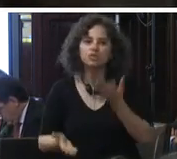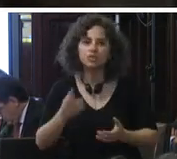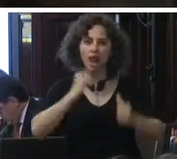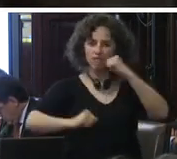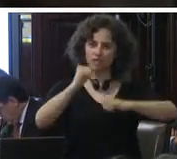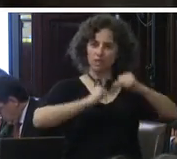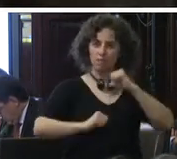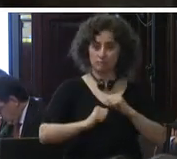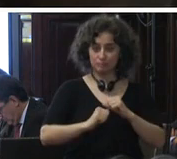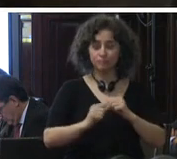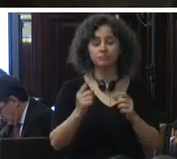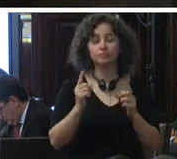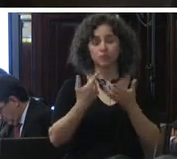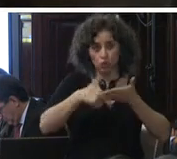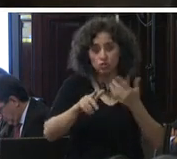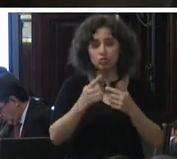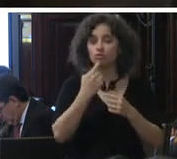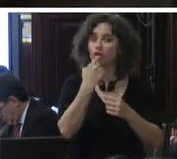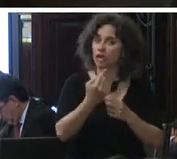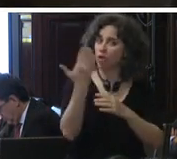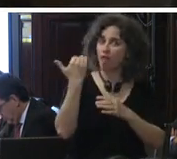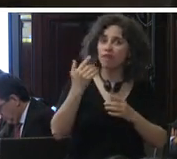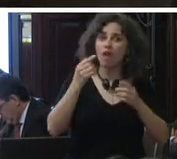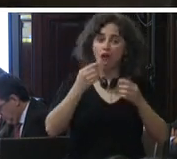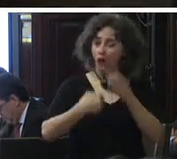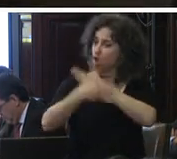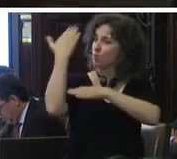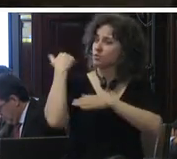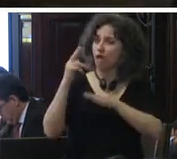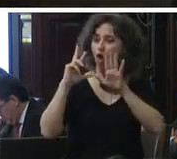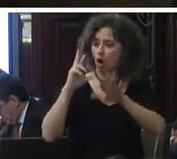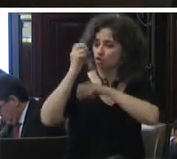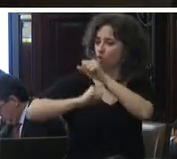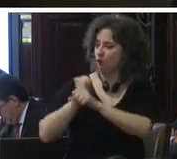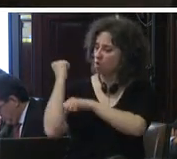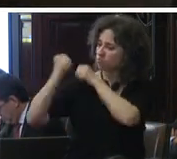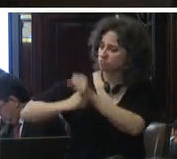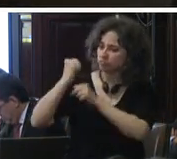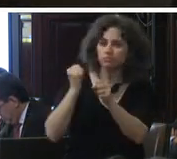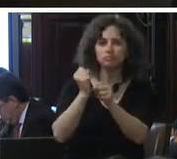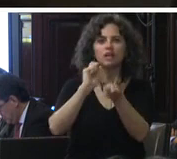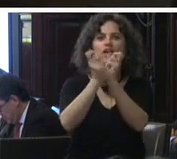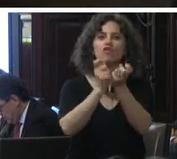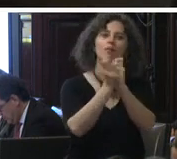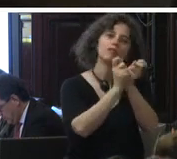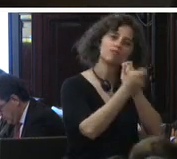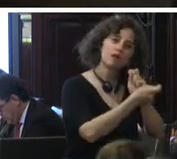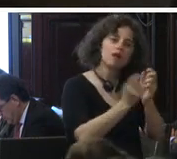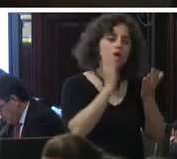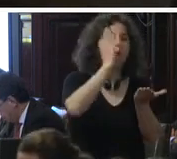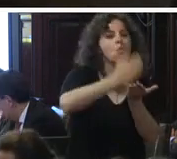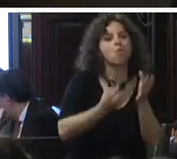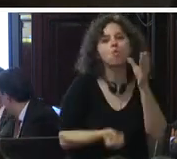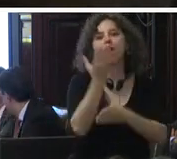luz de lo anterior destacó que el año pasado tras ocho años de reformas concluyó la adopción de un nuevo sistema de